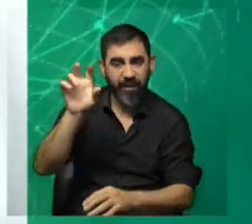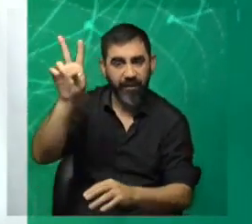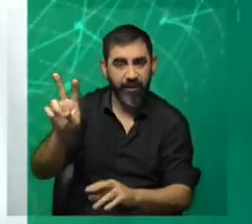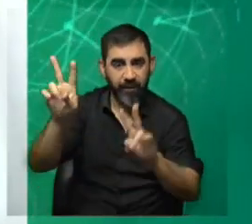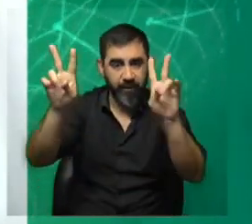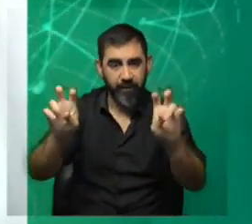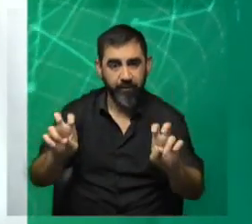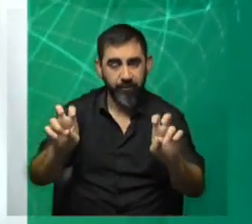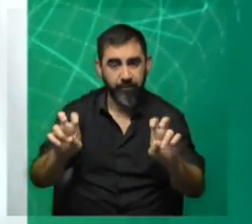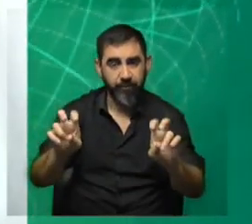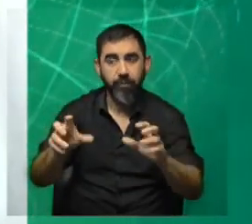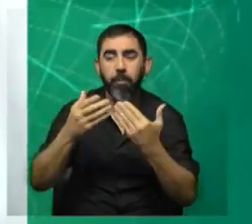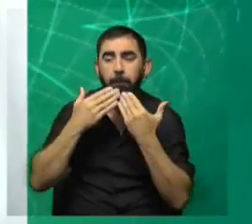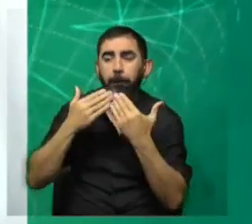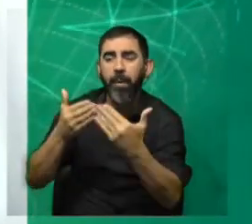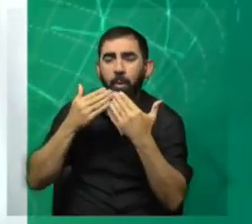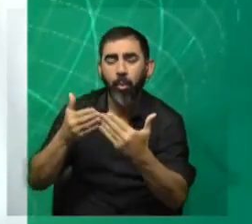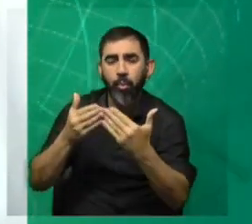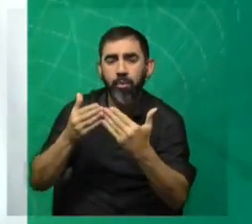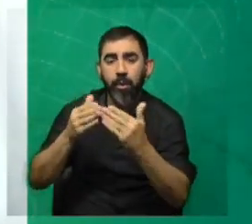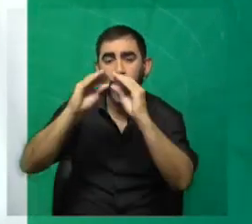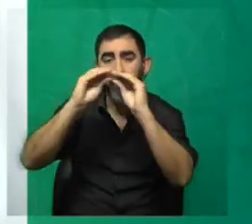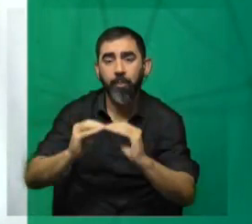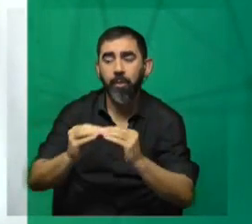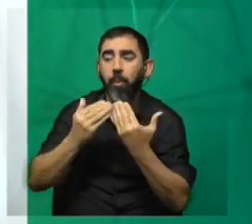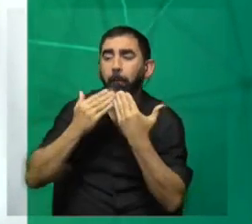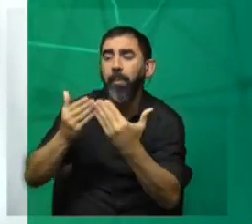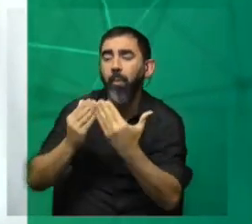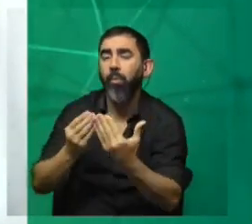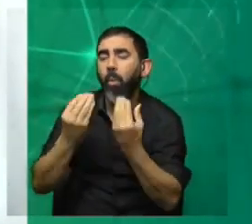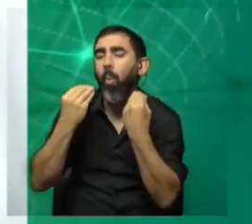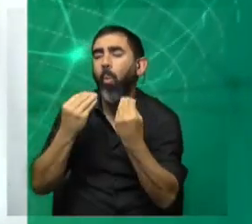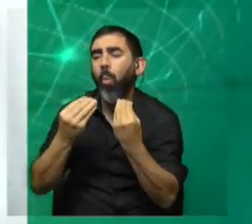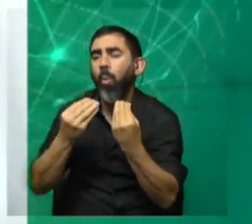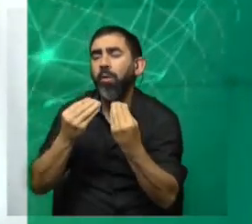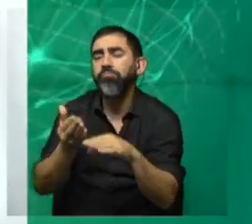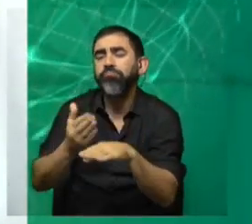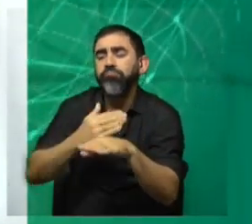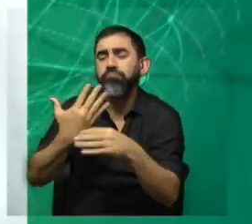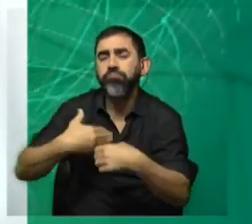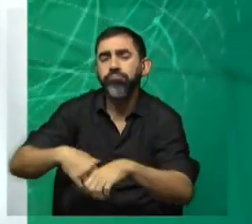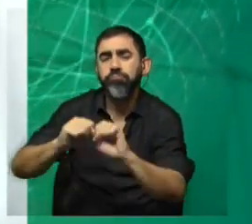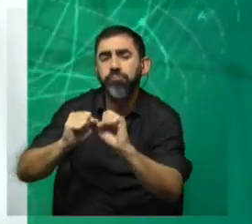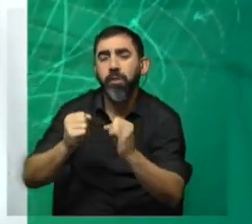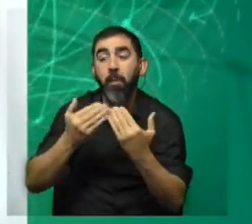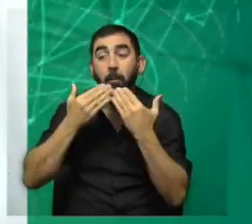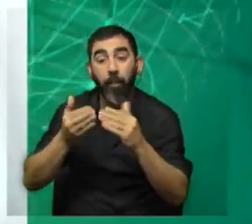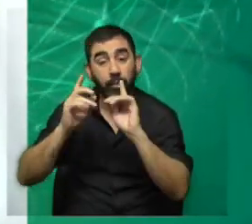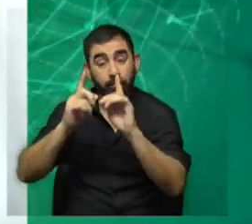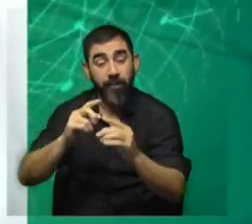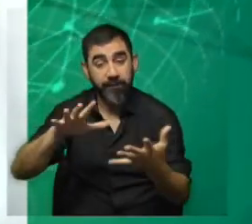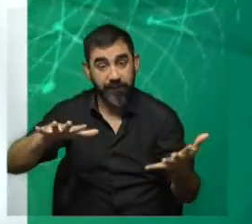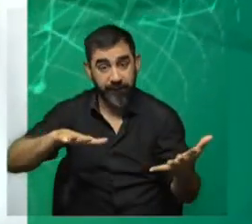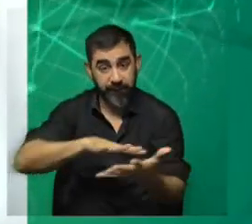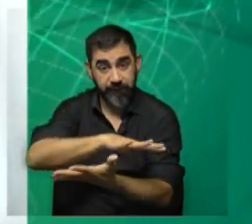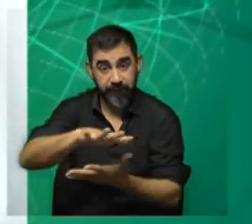y lo he preguntado en el marco de las rendiciones de cuentas, ¿cuáles son los diagnósticos? Lo preguntamos incluso con la situación